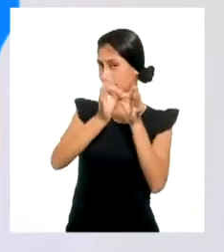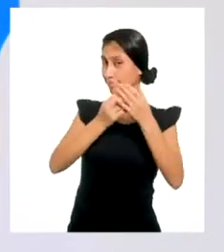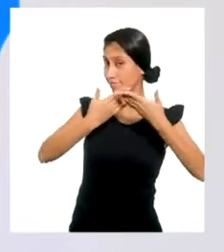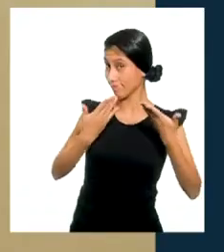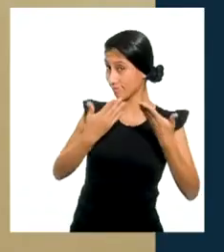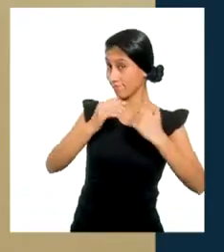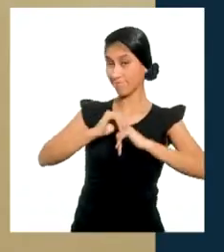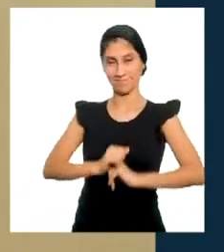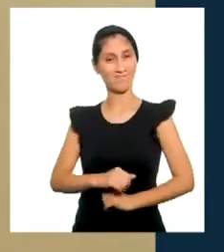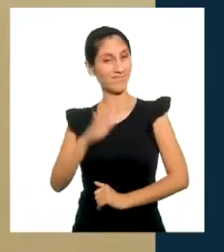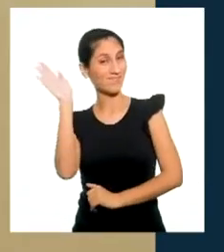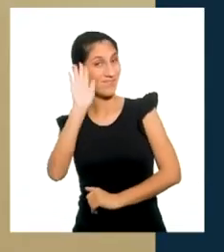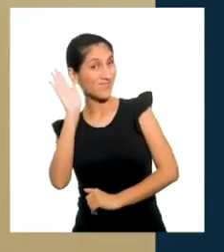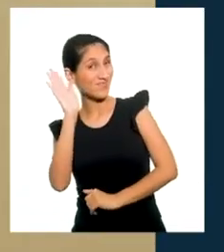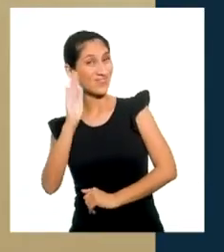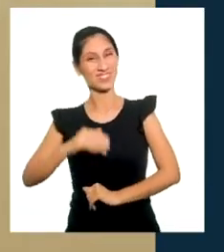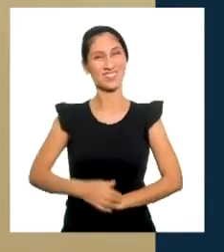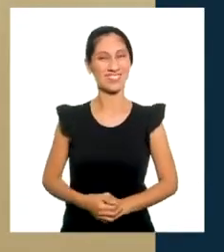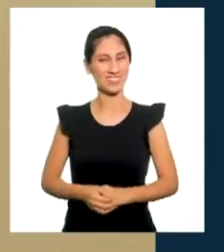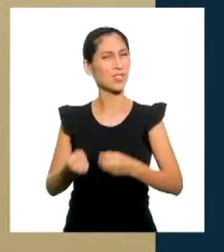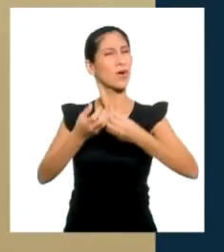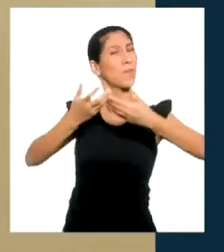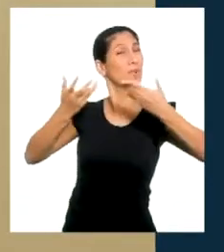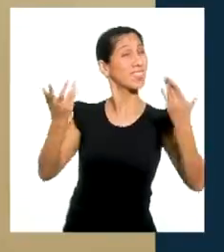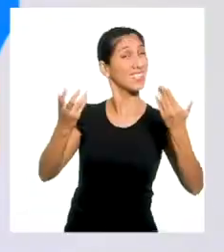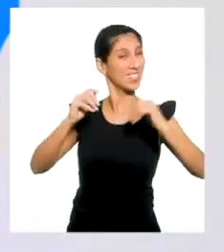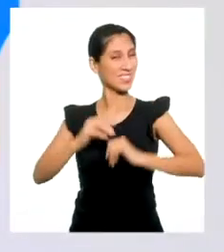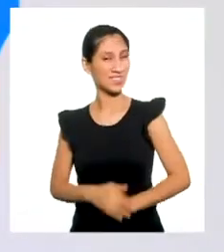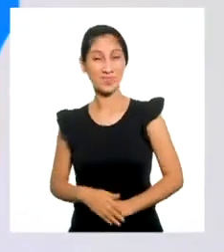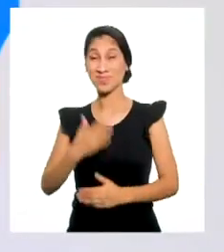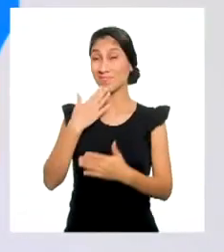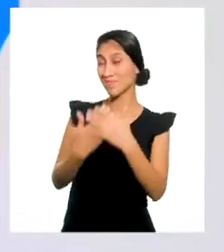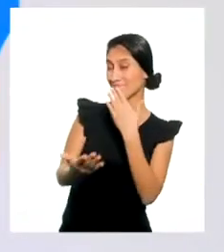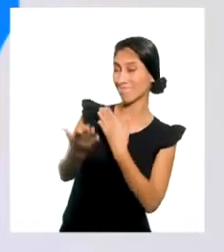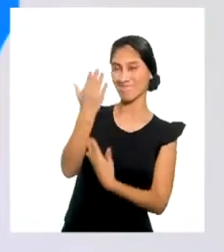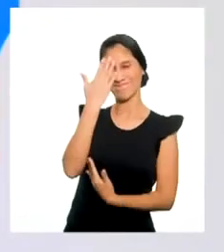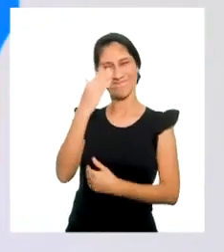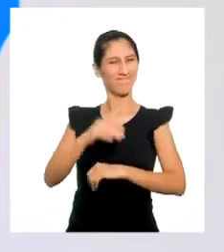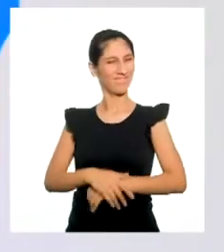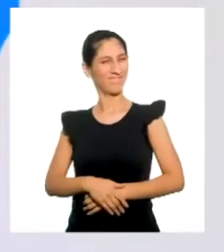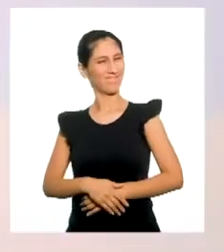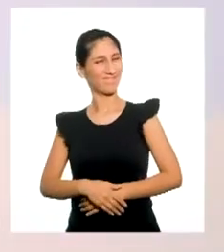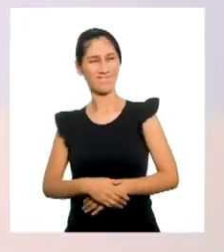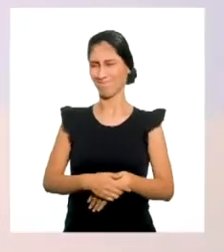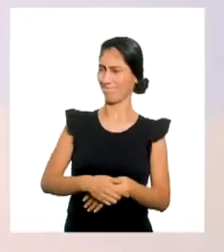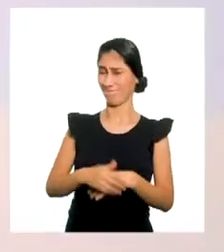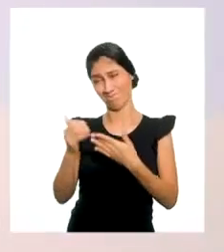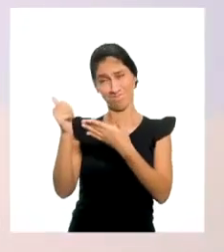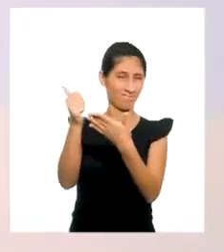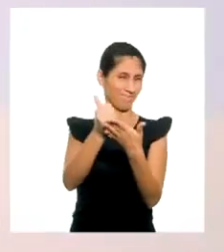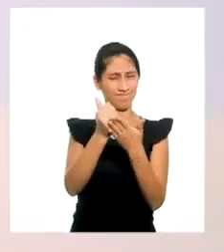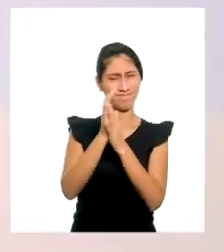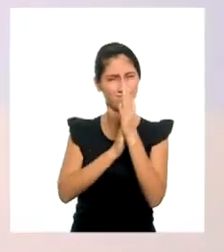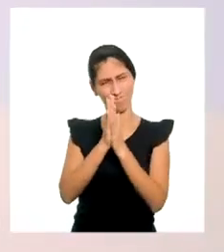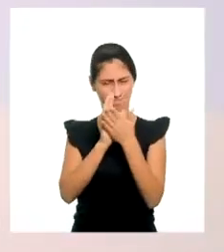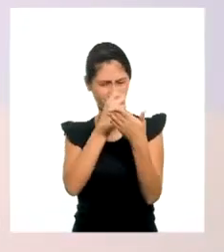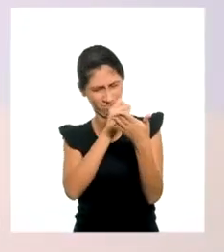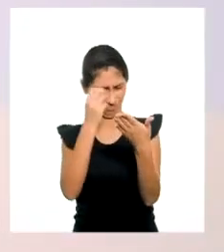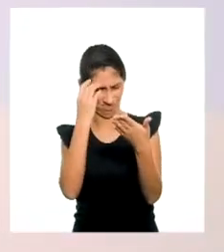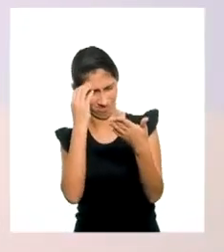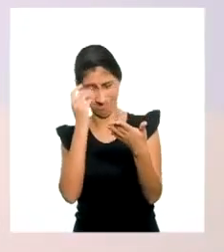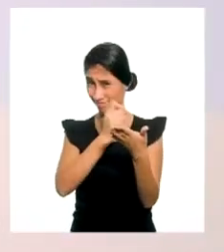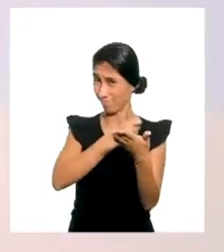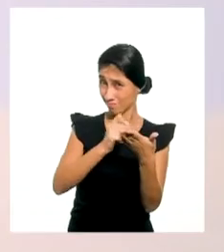guíe? Hola chicas y chicos, ¿cómo están? ¡Buenos días profesora! ¿Nos ayudaría a resolver este